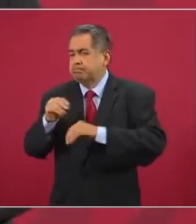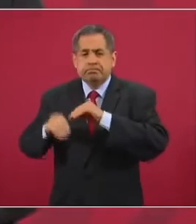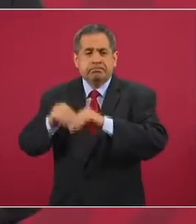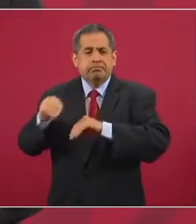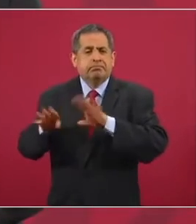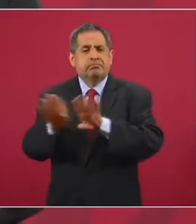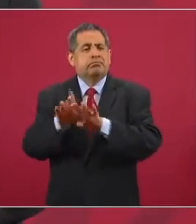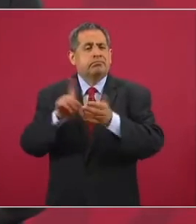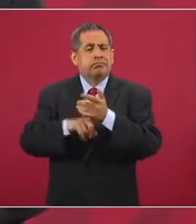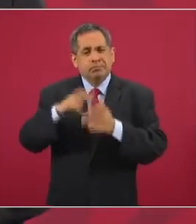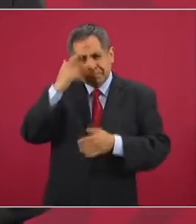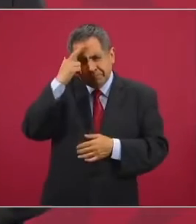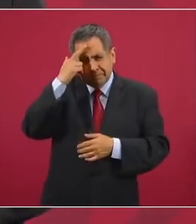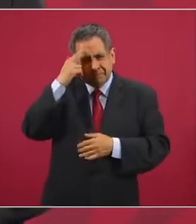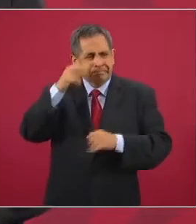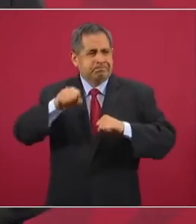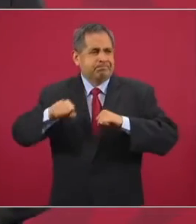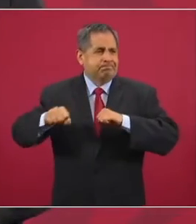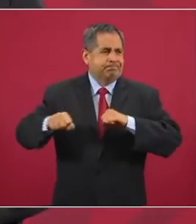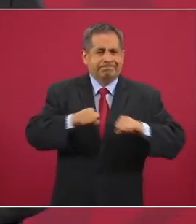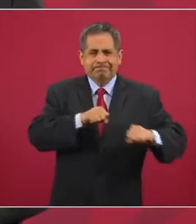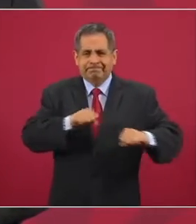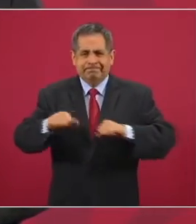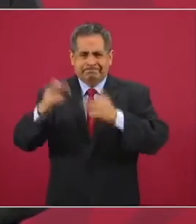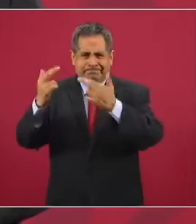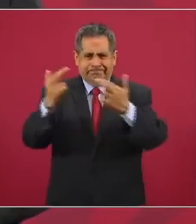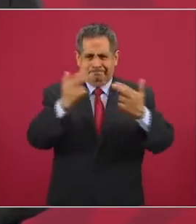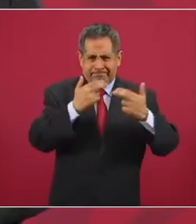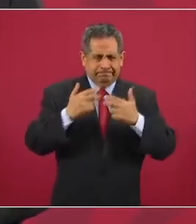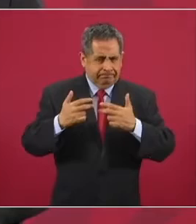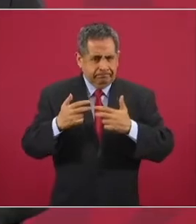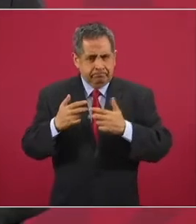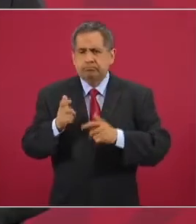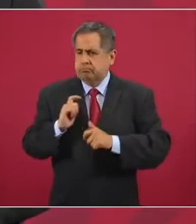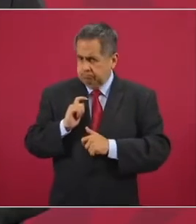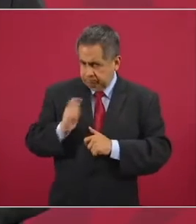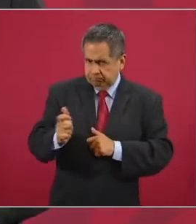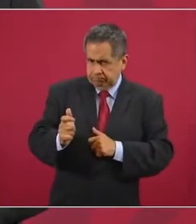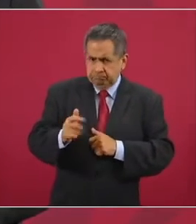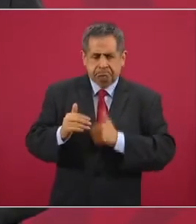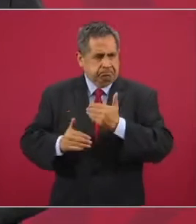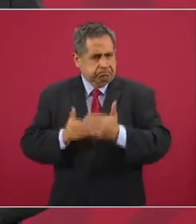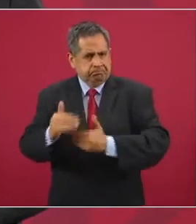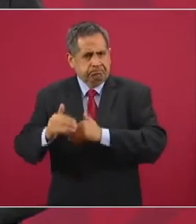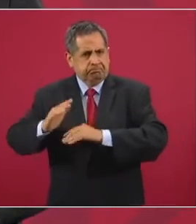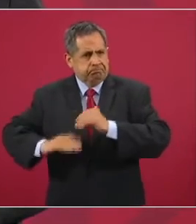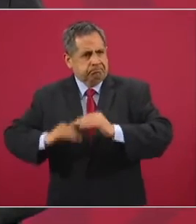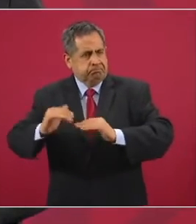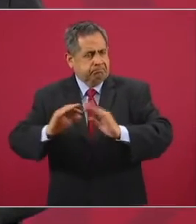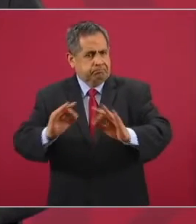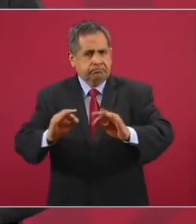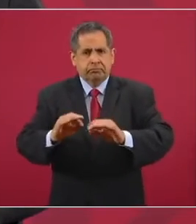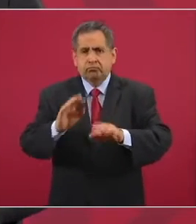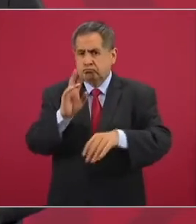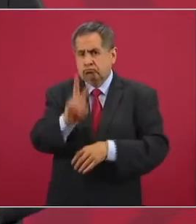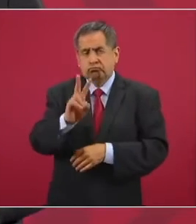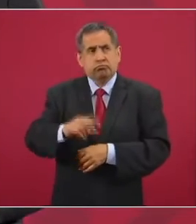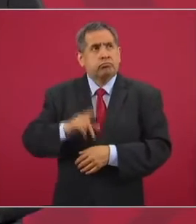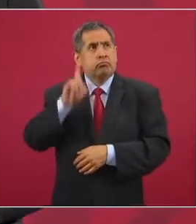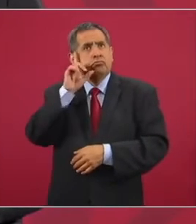los daños de los sismos y estamos avanzando. Ahora voy precisamente mañana,